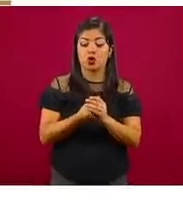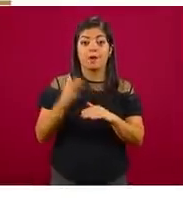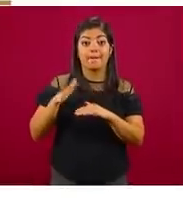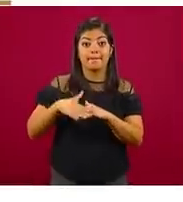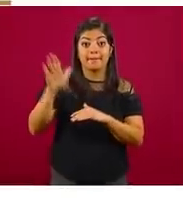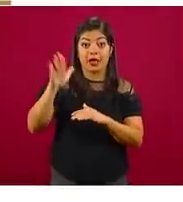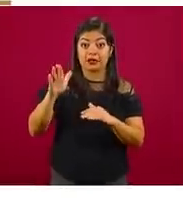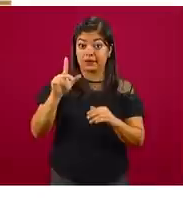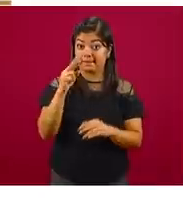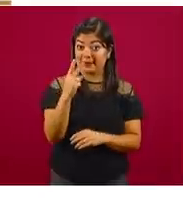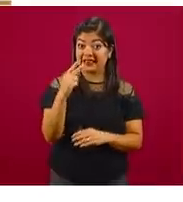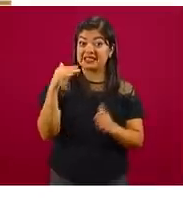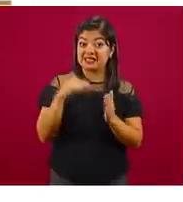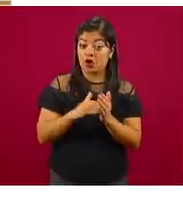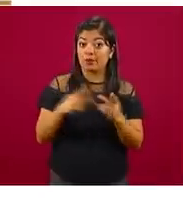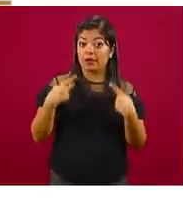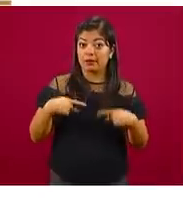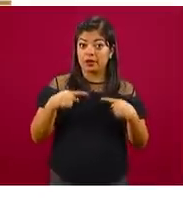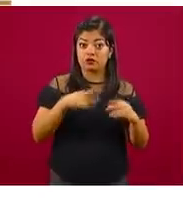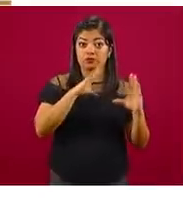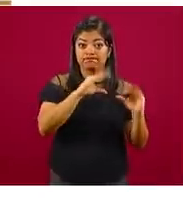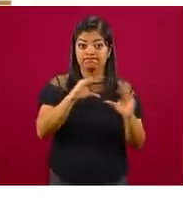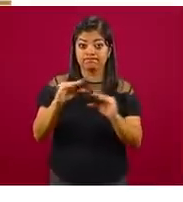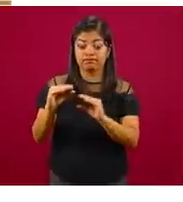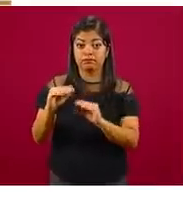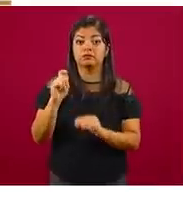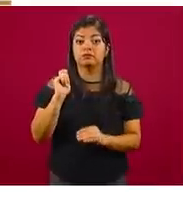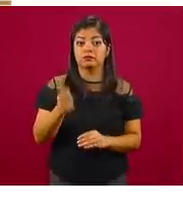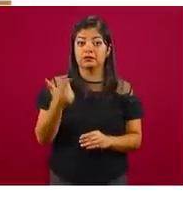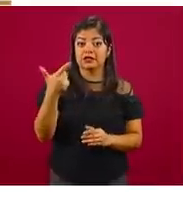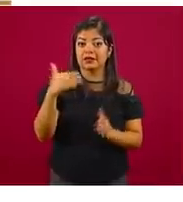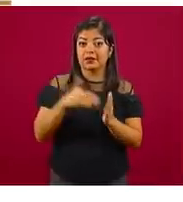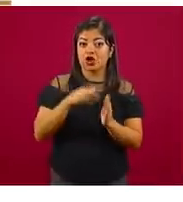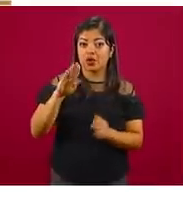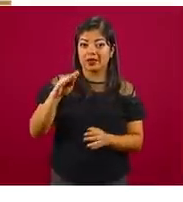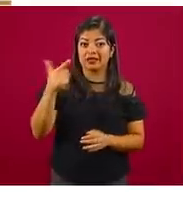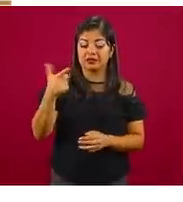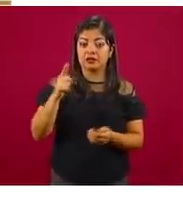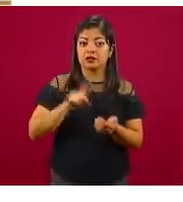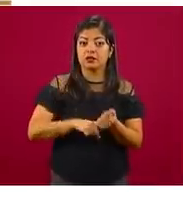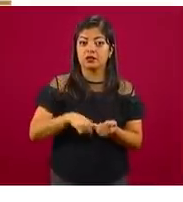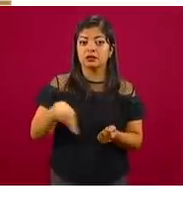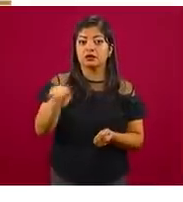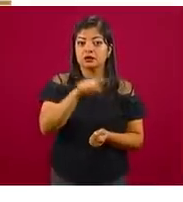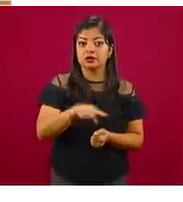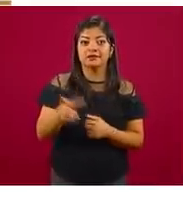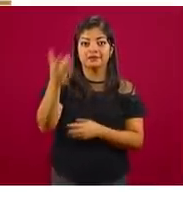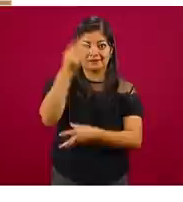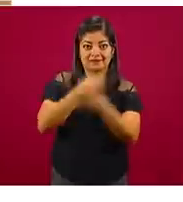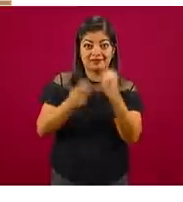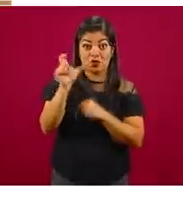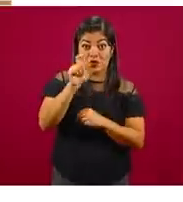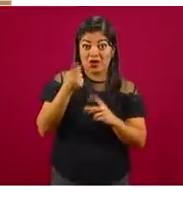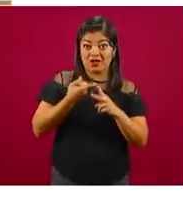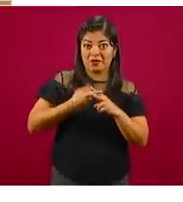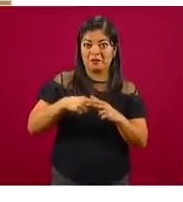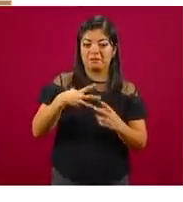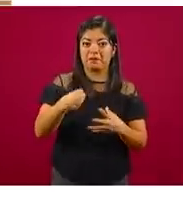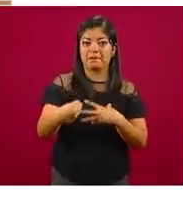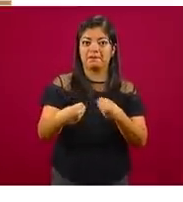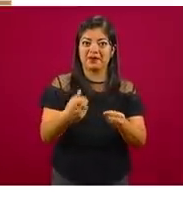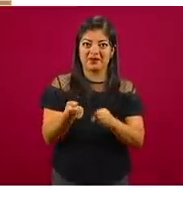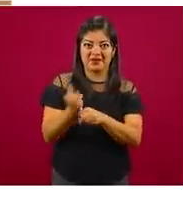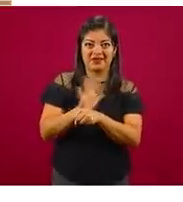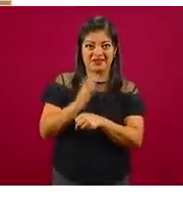capacitados. Este personal del 7097 era el personal que estaba en capacitación cuando inició la pandemia y